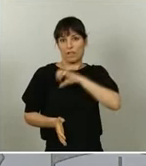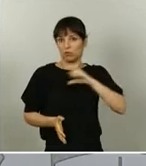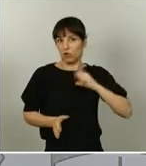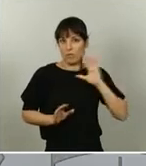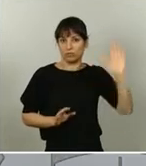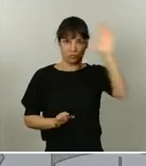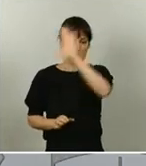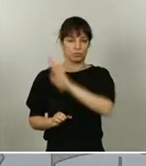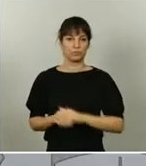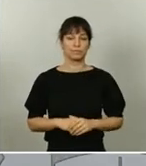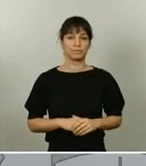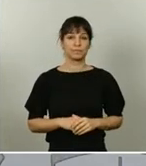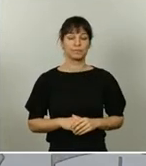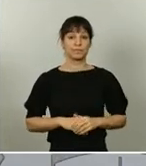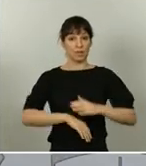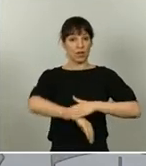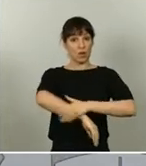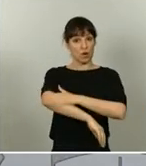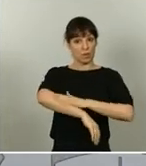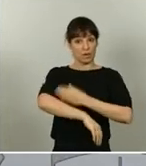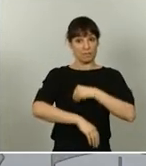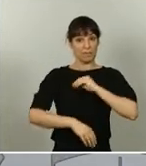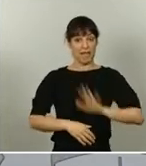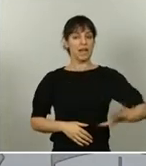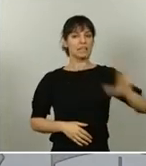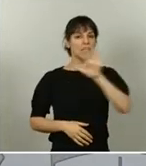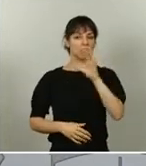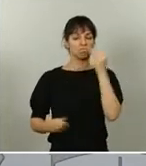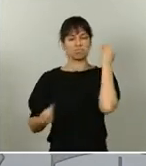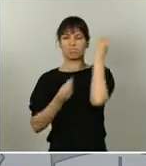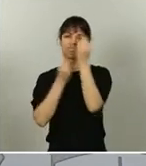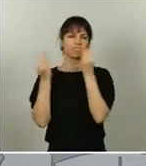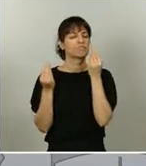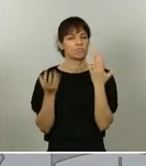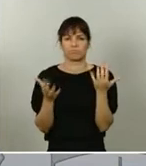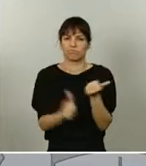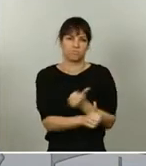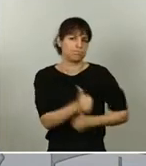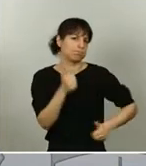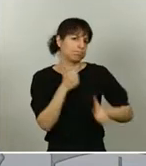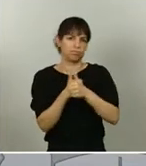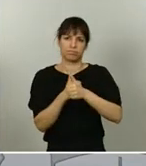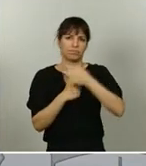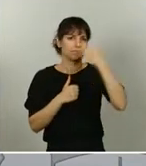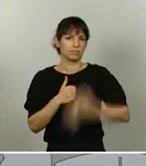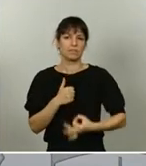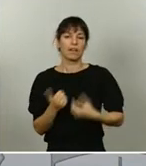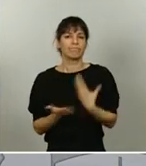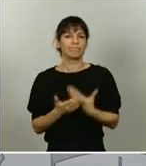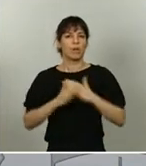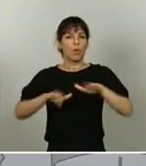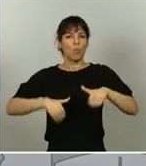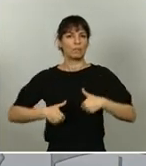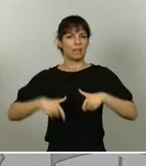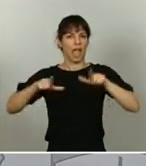Y desde el Gobierno de España, consideramos que es absolutamente prioritario garantizar la vuelta a las aulas de todos los